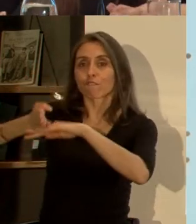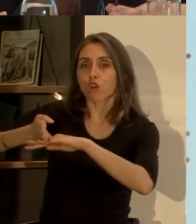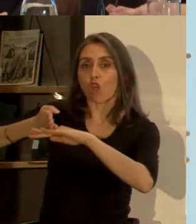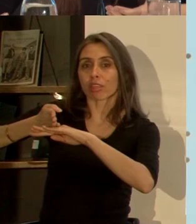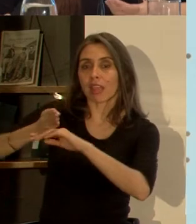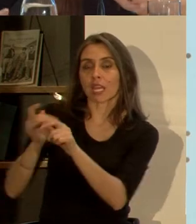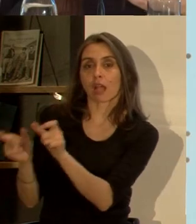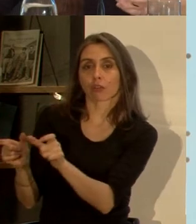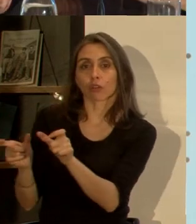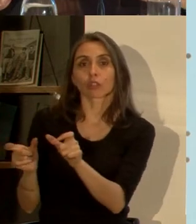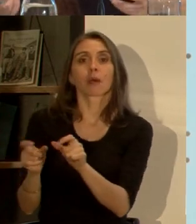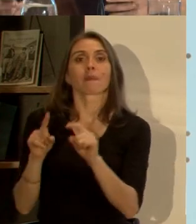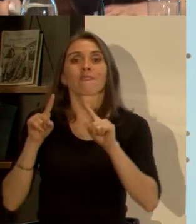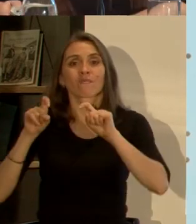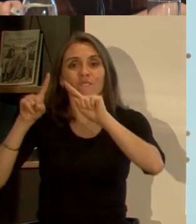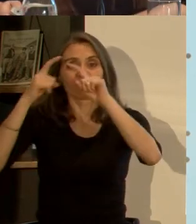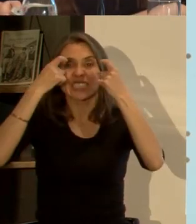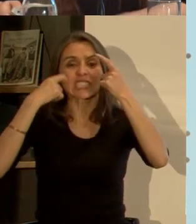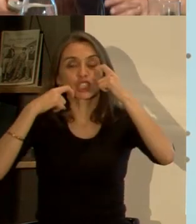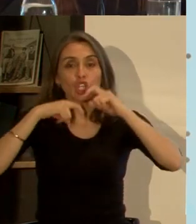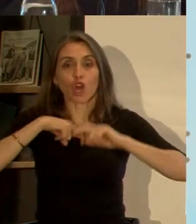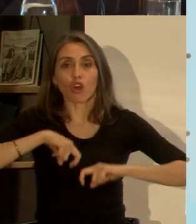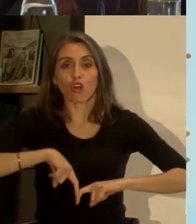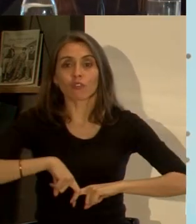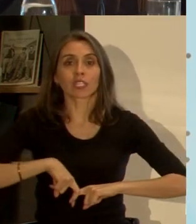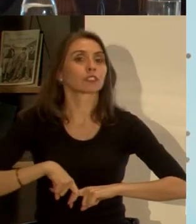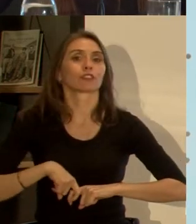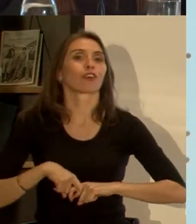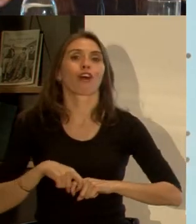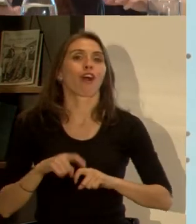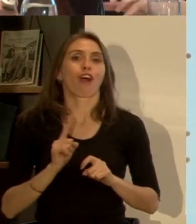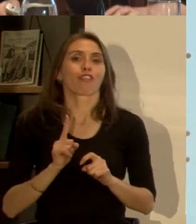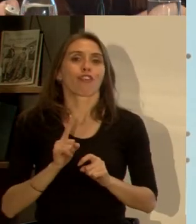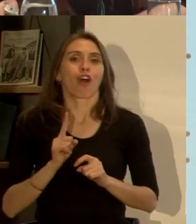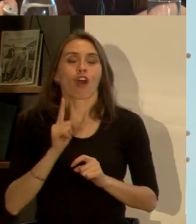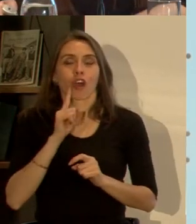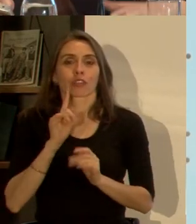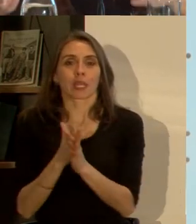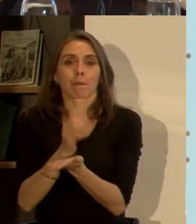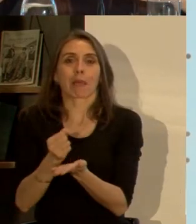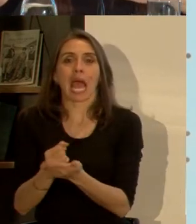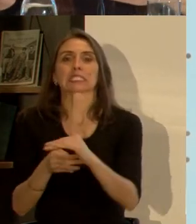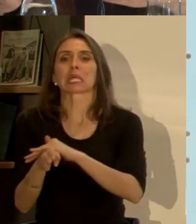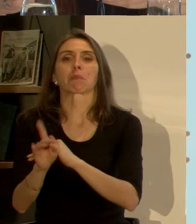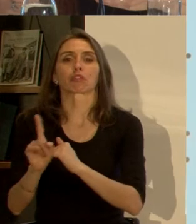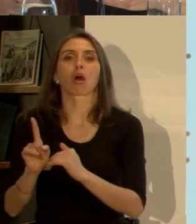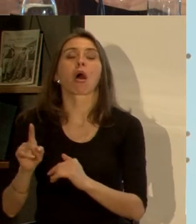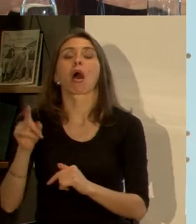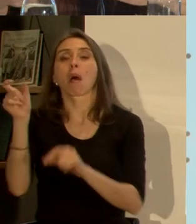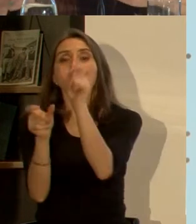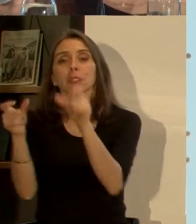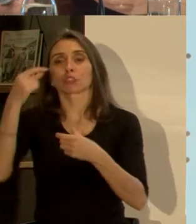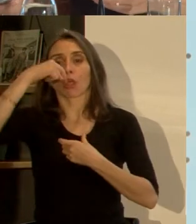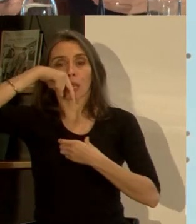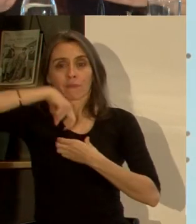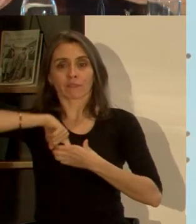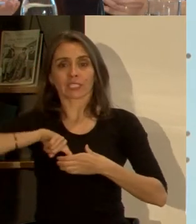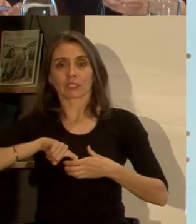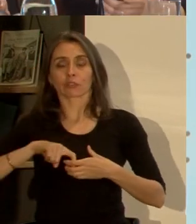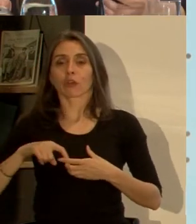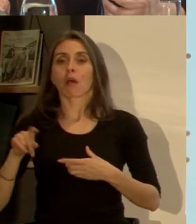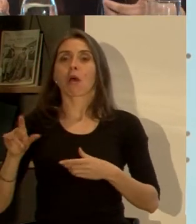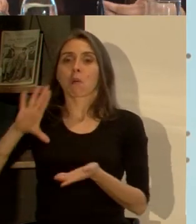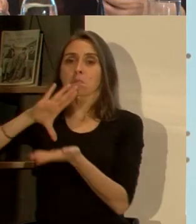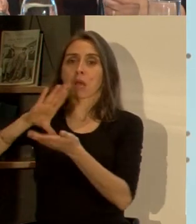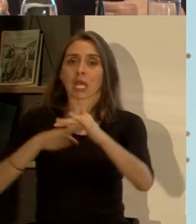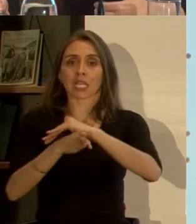pero sabemos que los bichos no tienen pasaporte y pasan y es ahí donde entonces viene el cuestionamiento